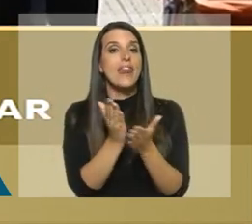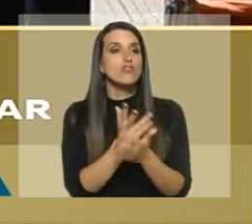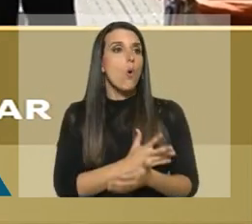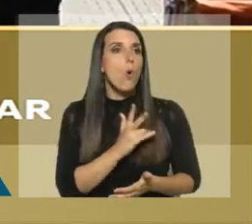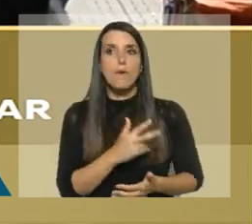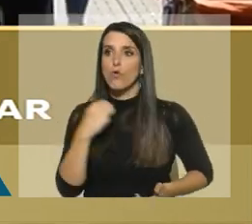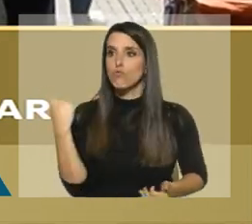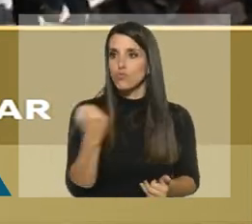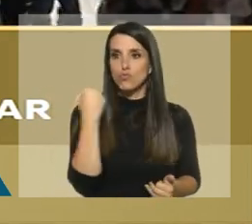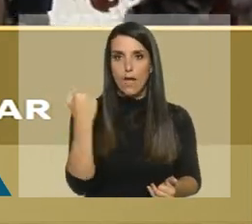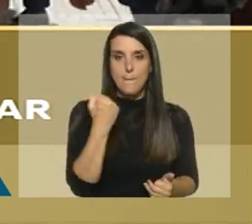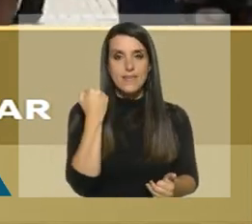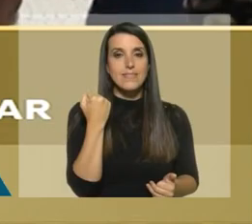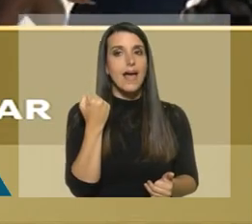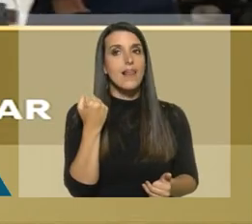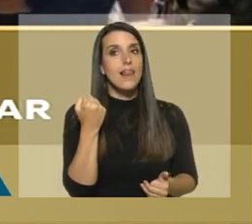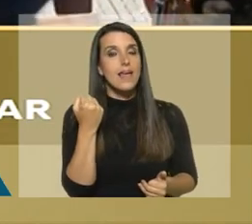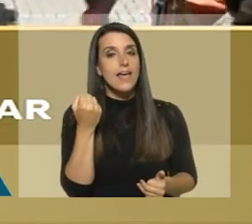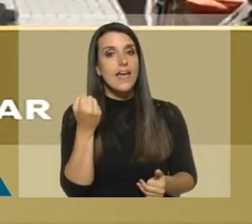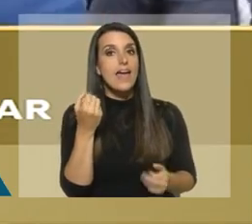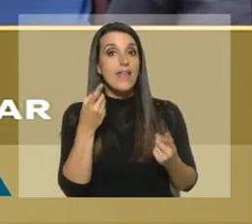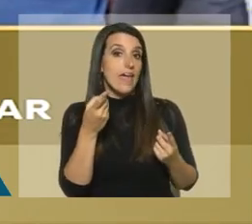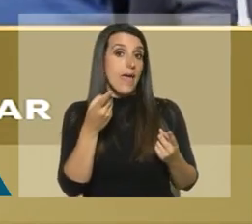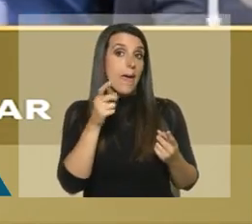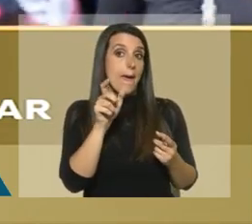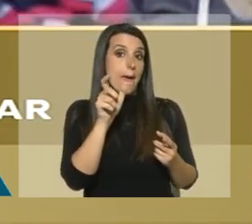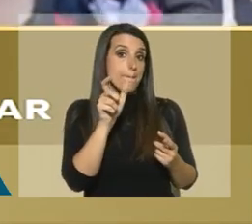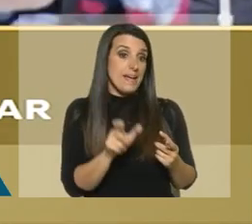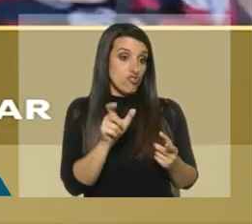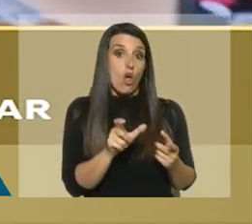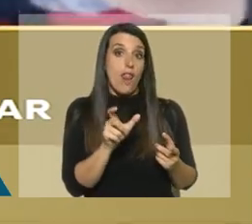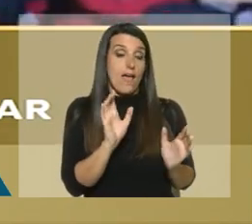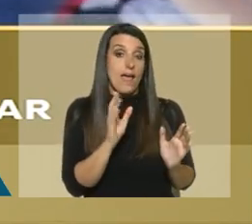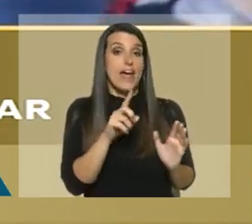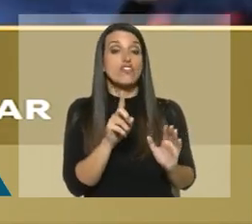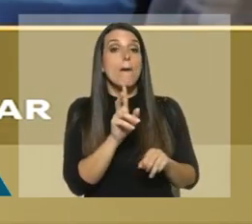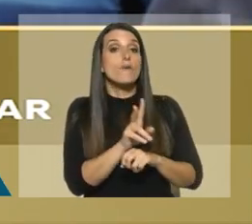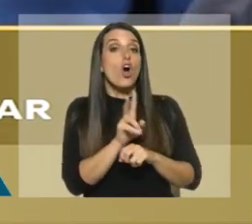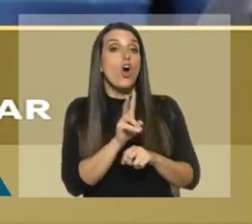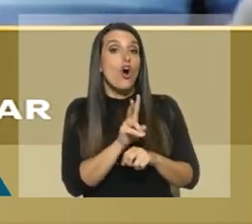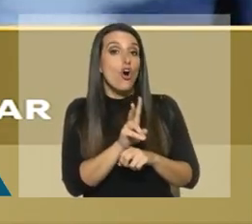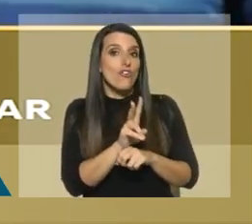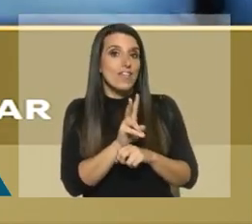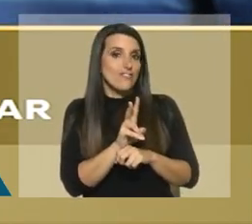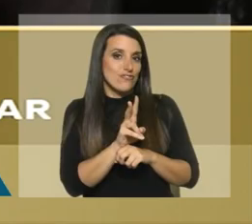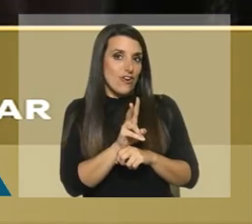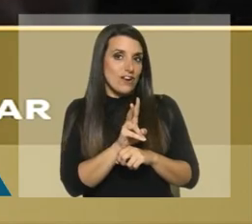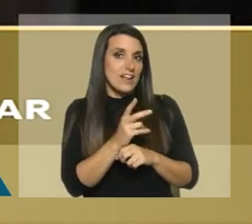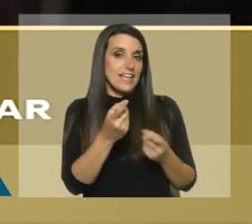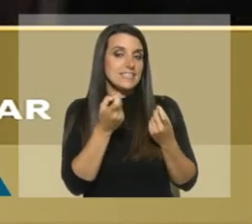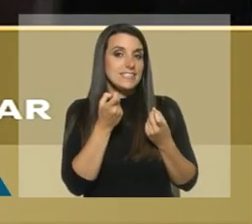fundamental, se derivan de la personalidad humana. Por lo tanto, protección constitucional, de todas maneras,